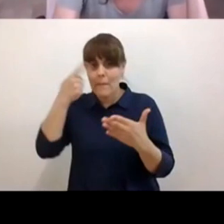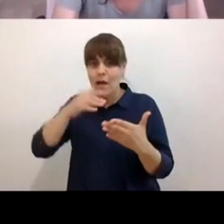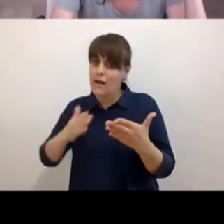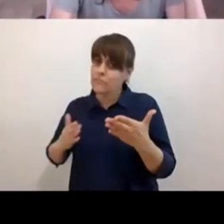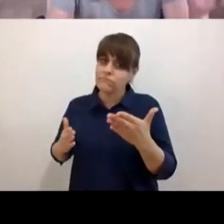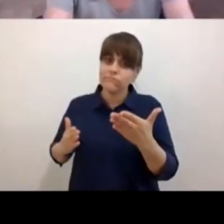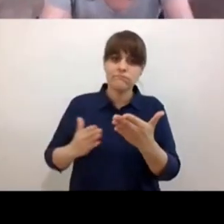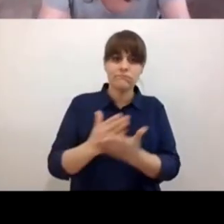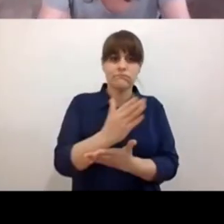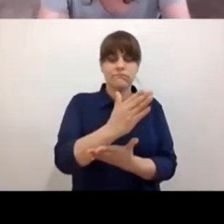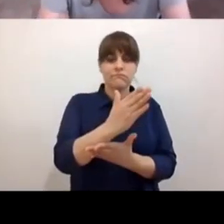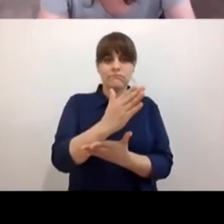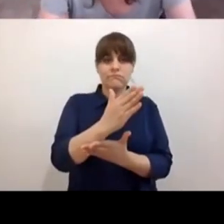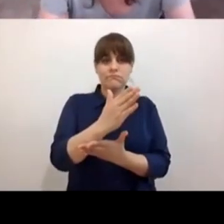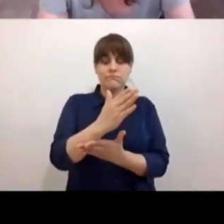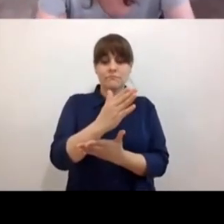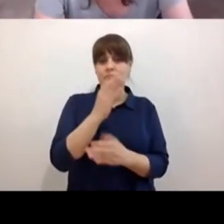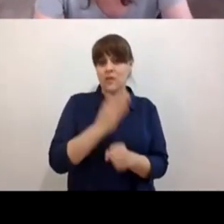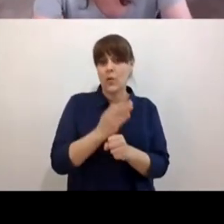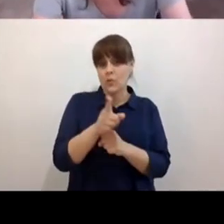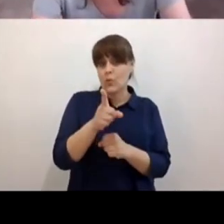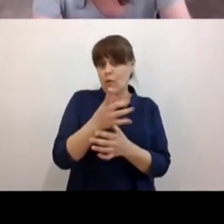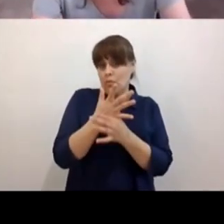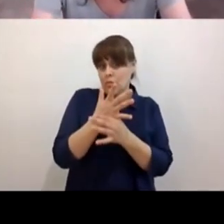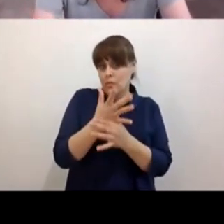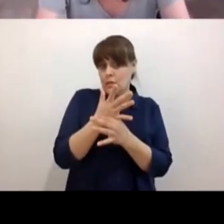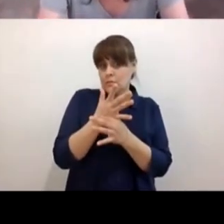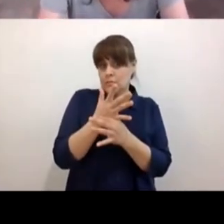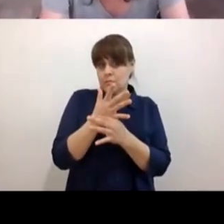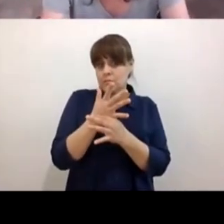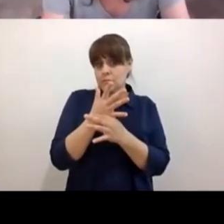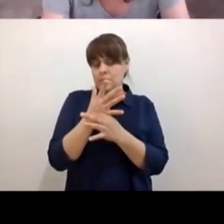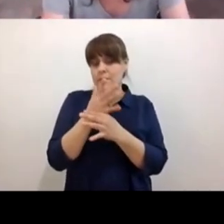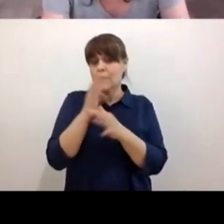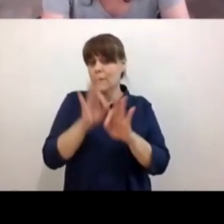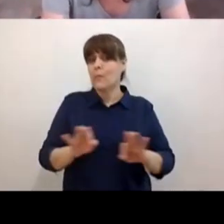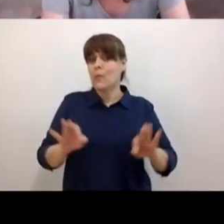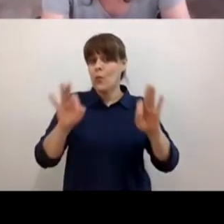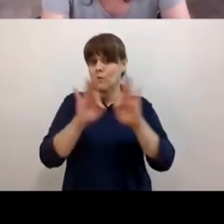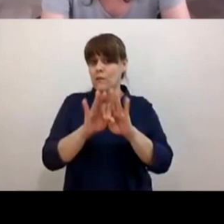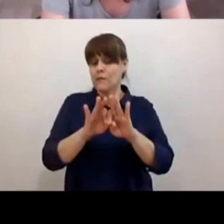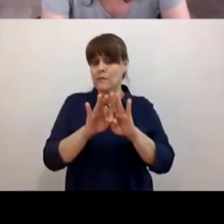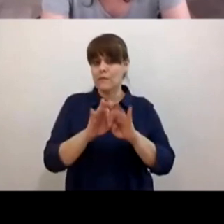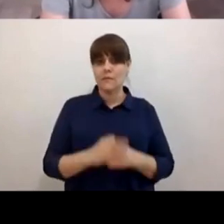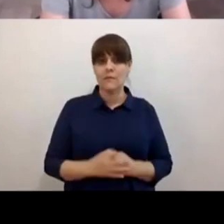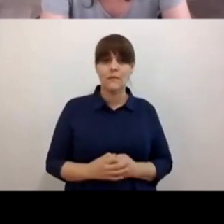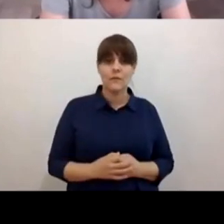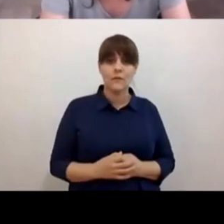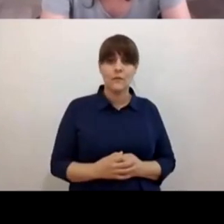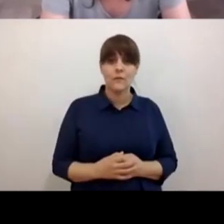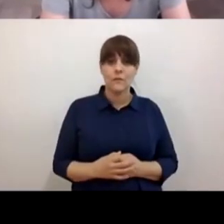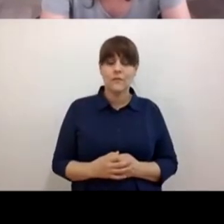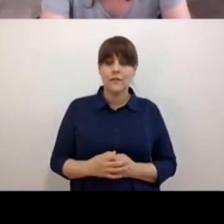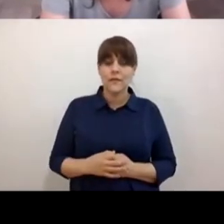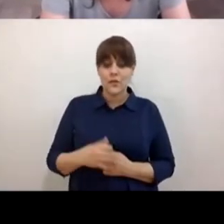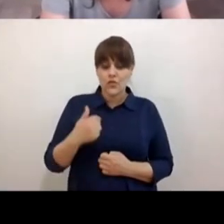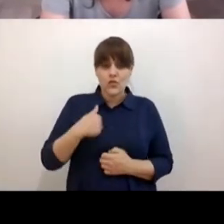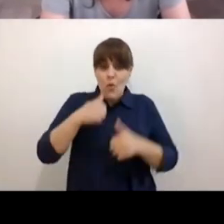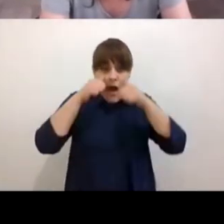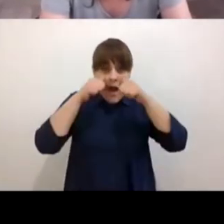parece muy importante lo que tú dices hay un paralelismo entre escuchar y escucharnos si no te escuchas